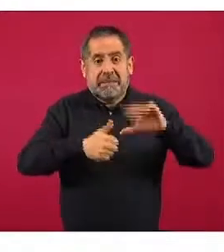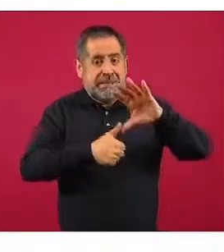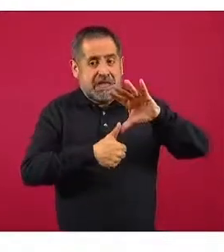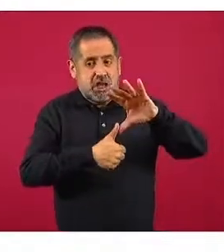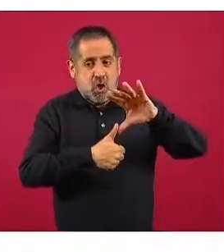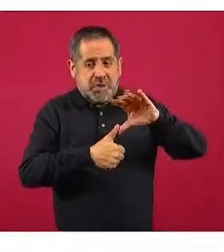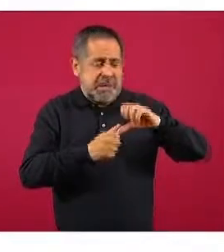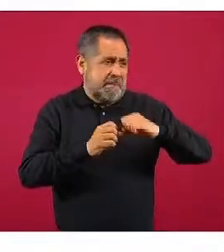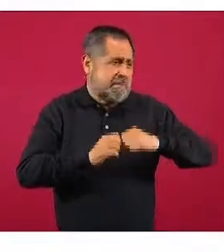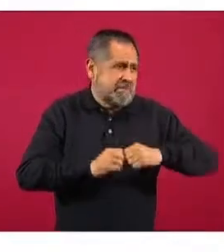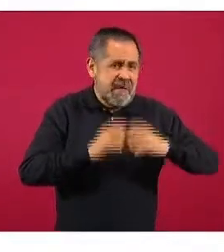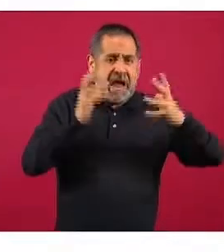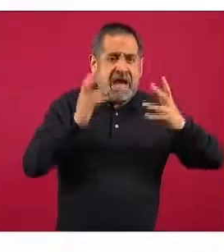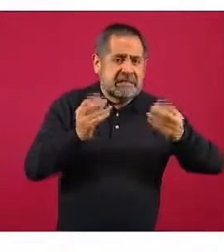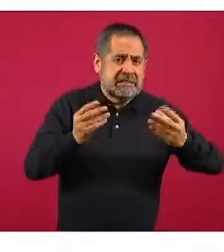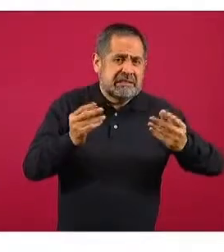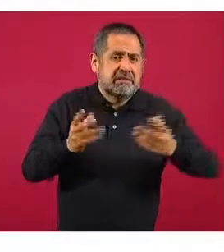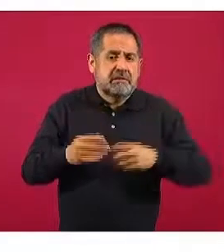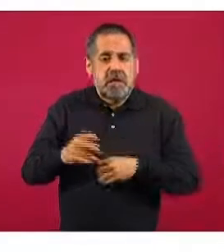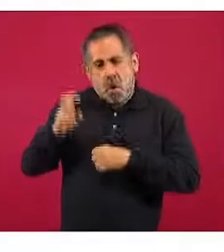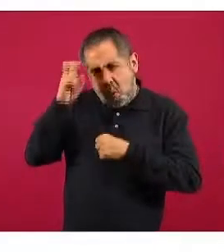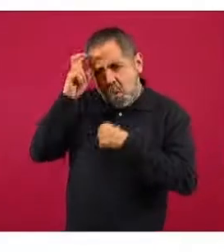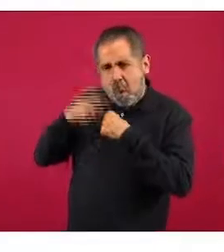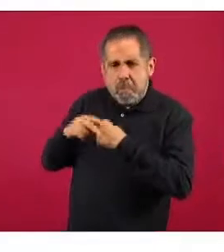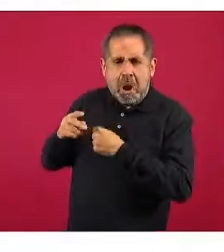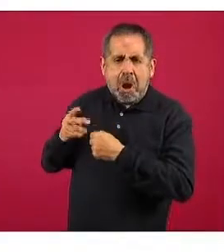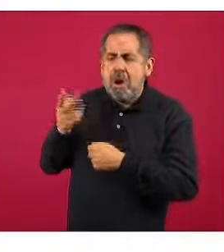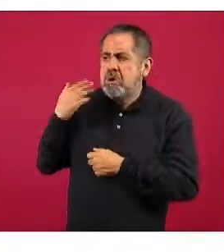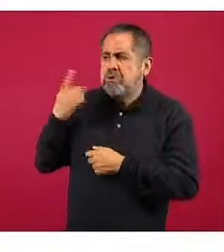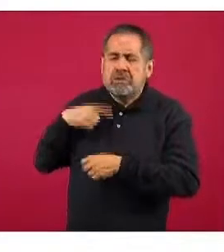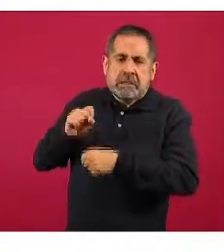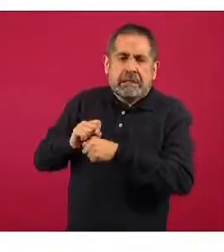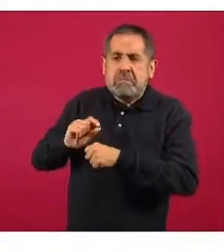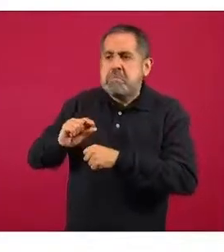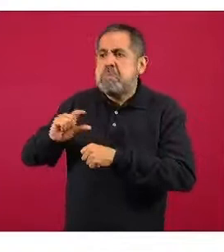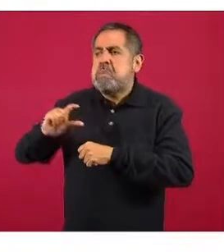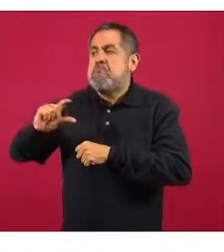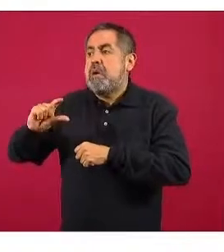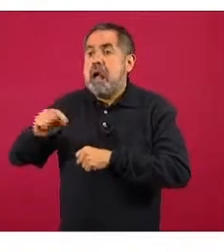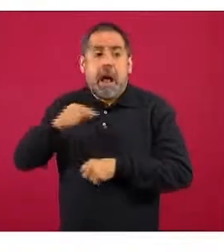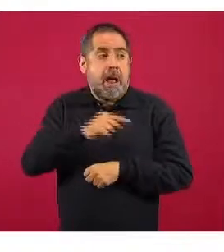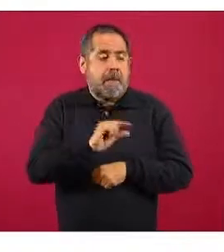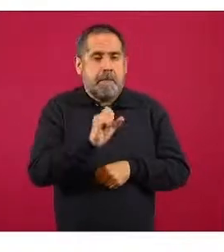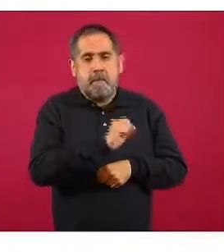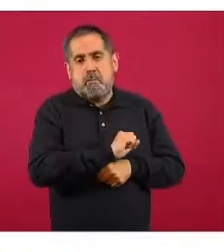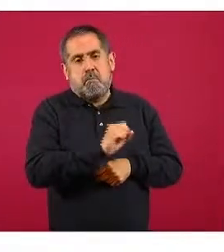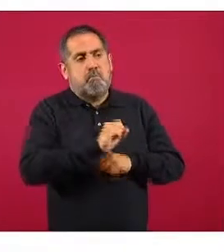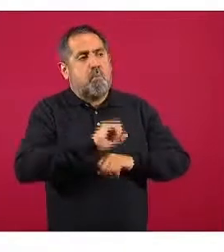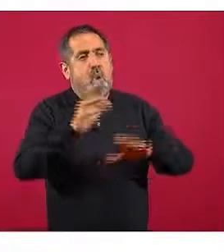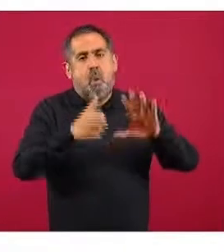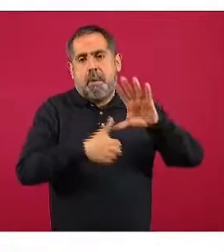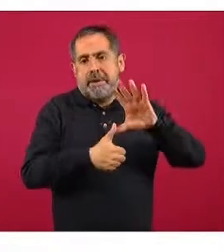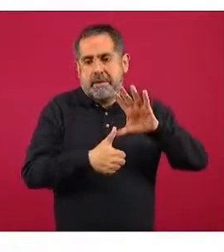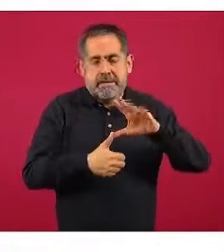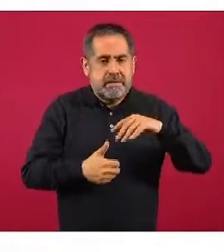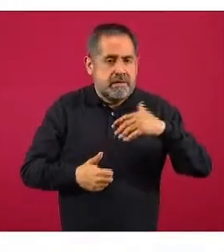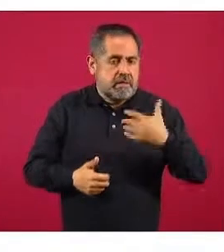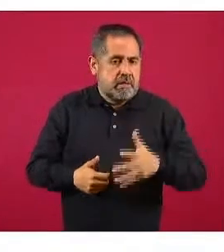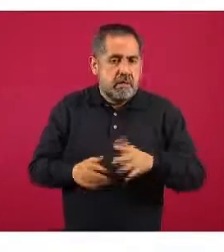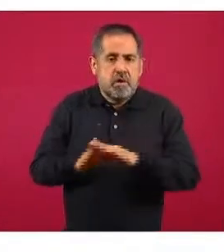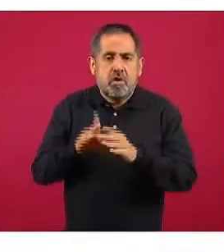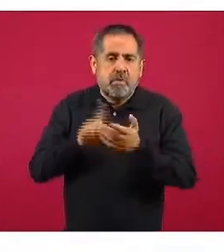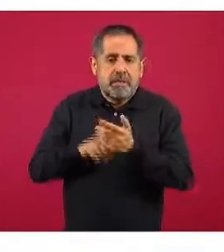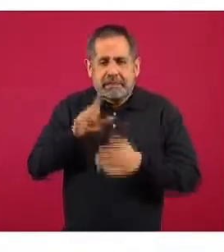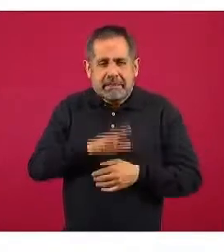inclusive a lo que Europa estaba presentando en semanas recientes. Sin embargo, también aquí podemos ver cómo en el caso